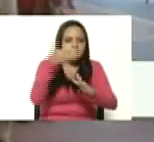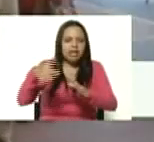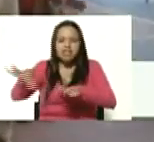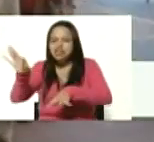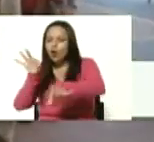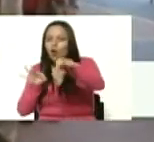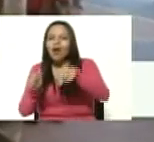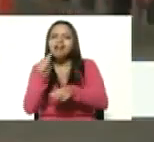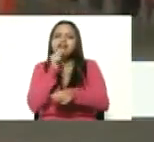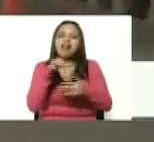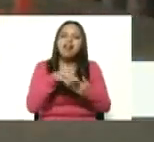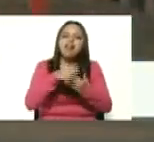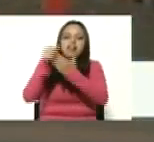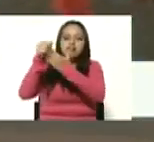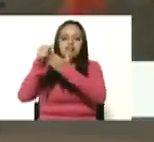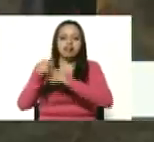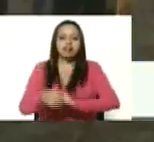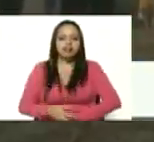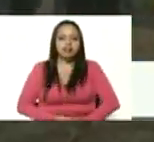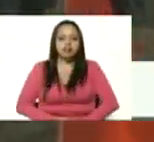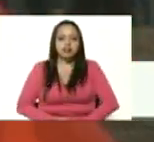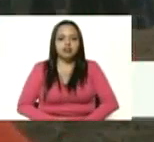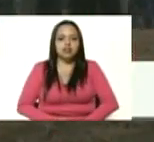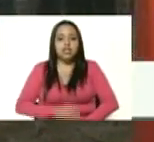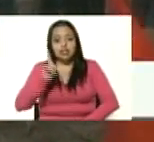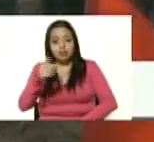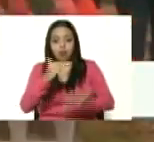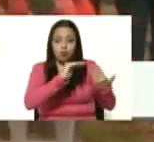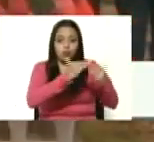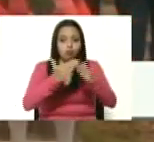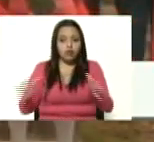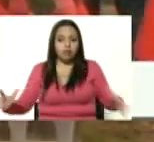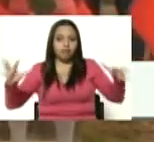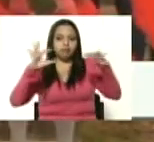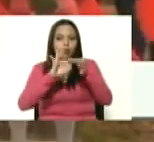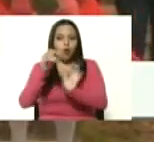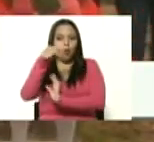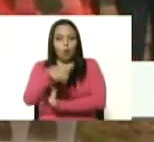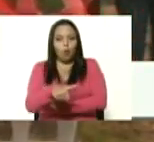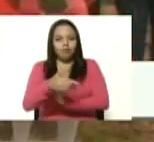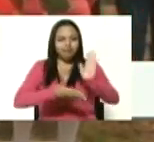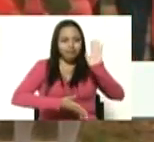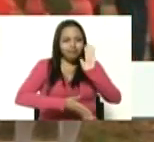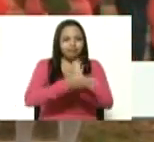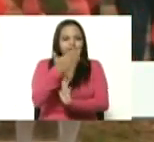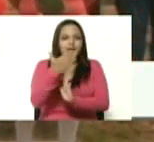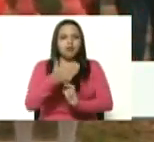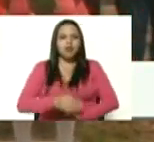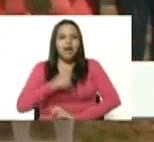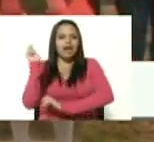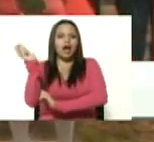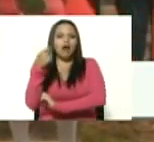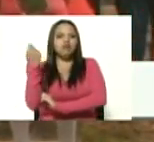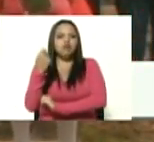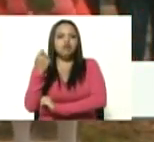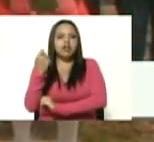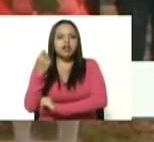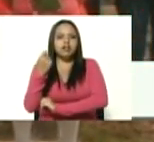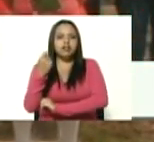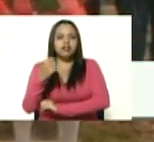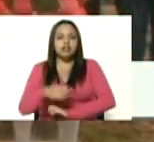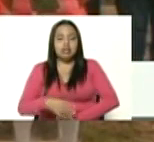al líder patriota y seguramente en colectivo hoy cuando vemos en nuestro estado apure como el imperio